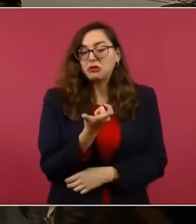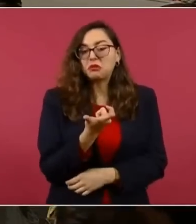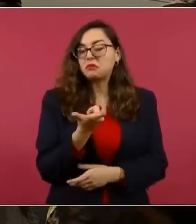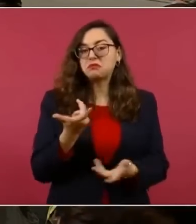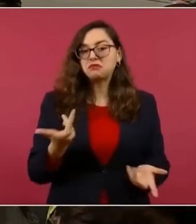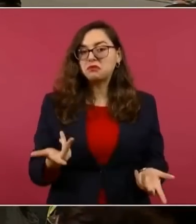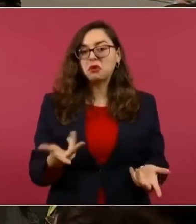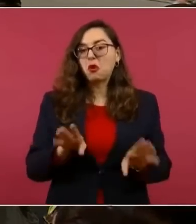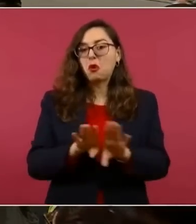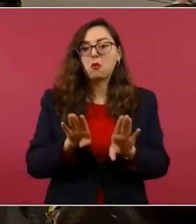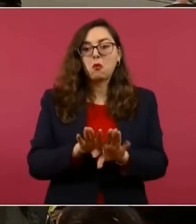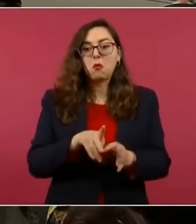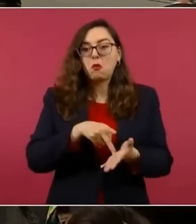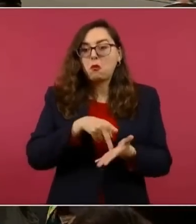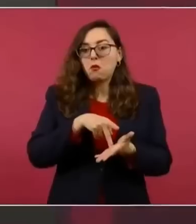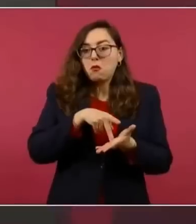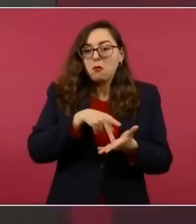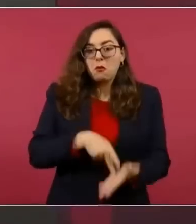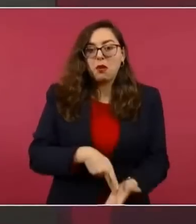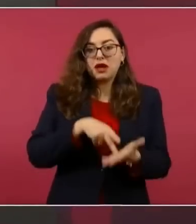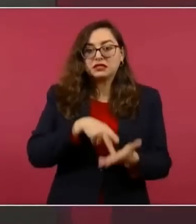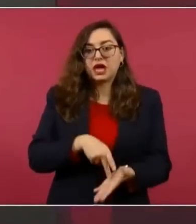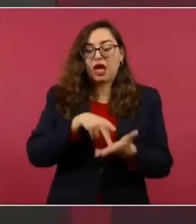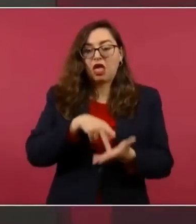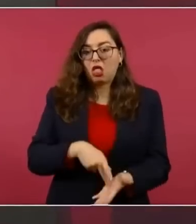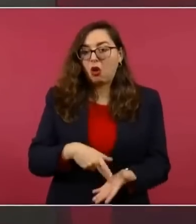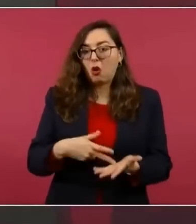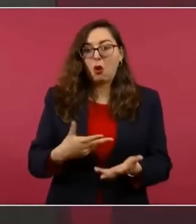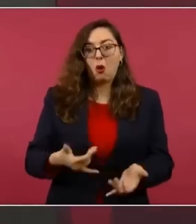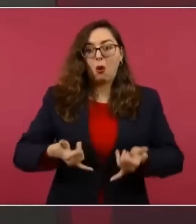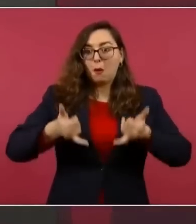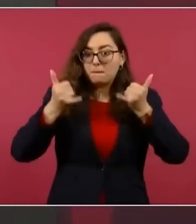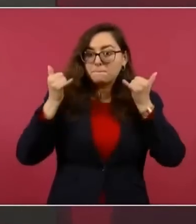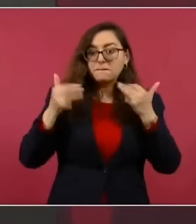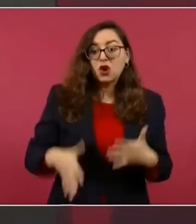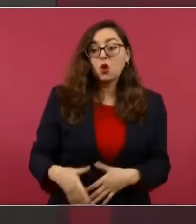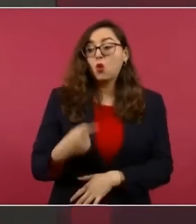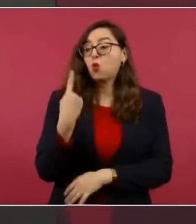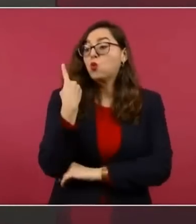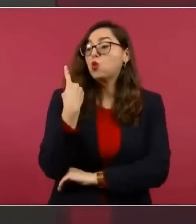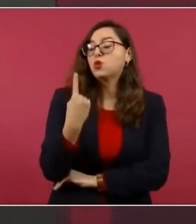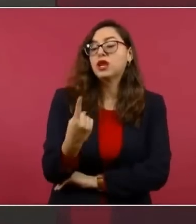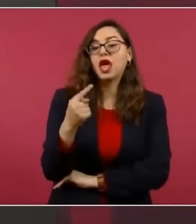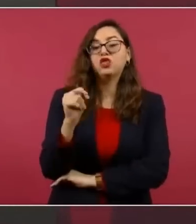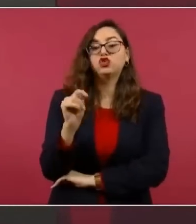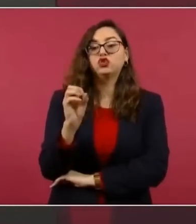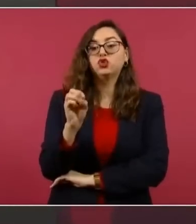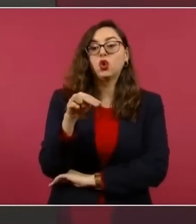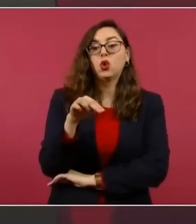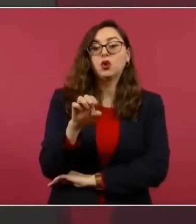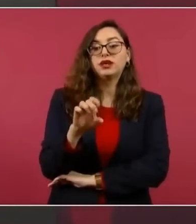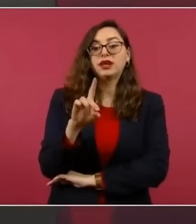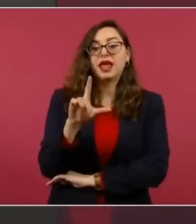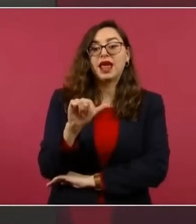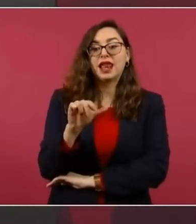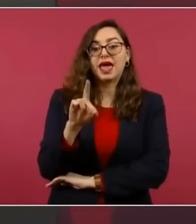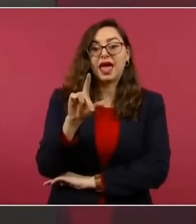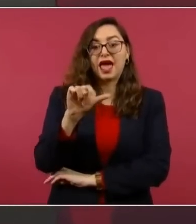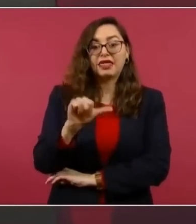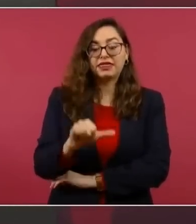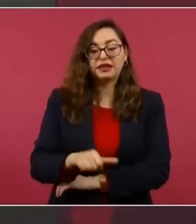tonelada. No cabe, dijo... Entonces, esto... ¿Cómo se llama? Sarmiento.